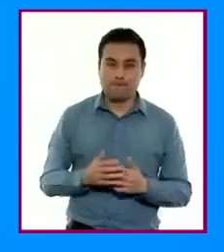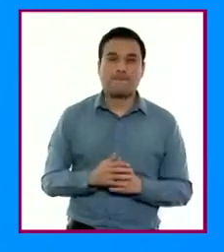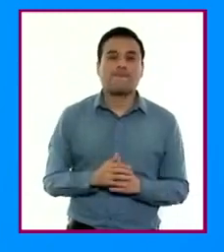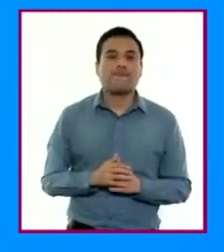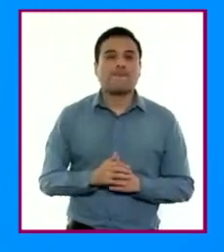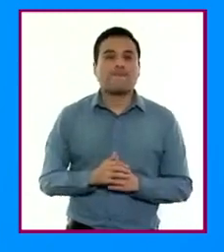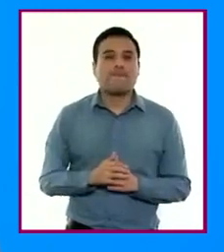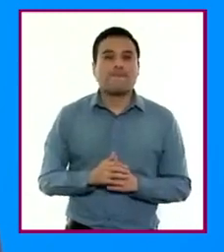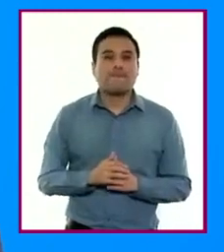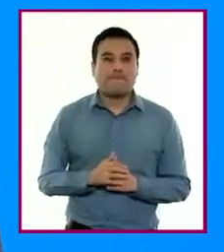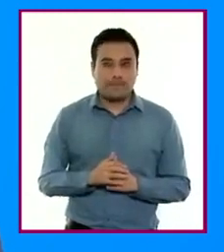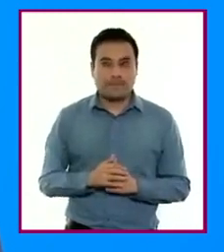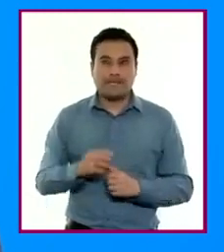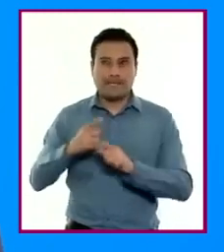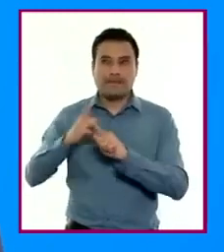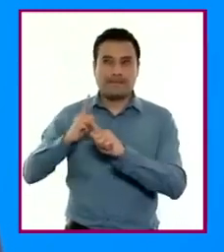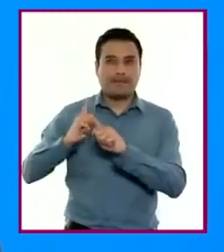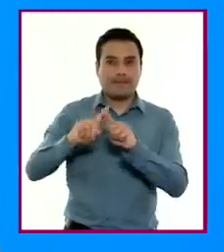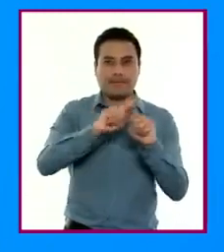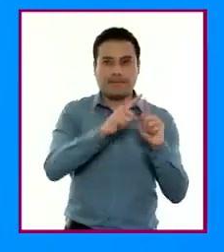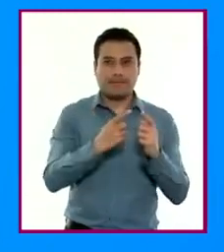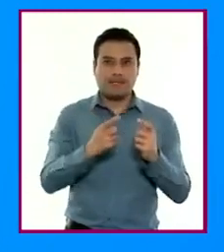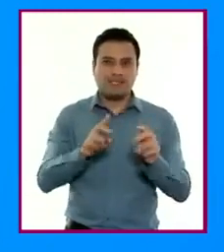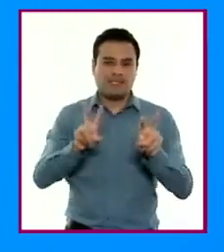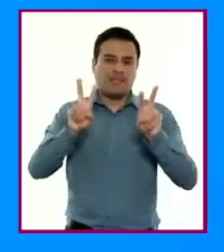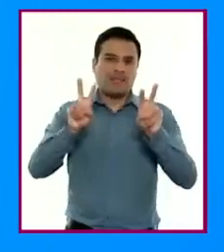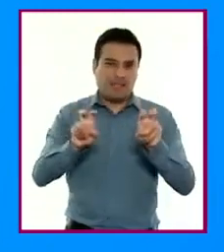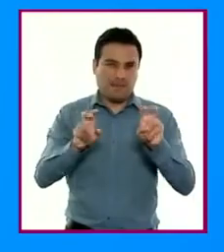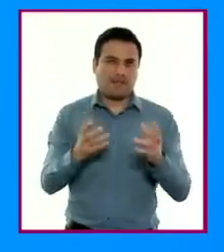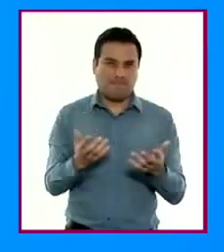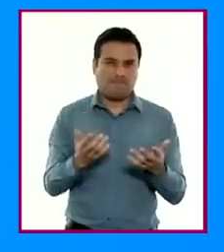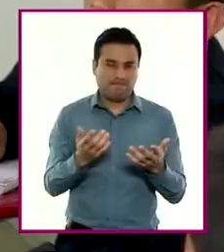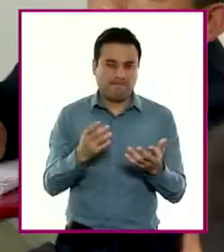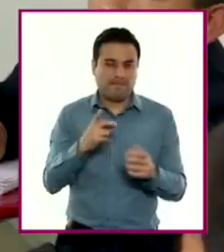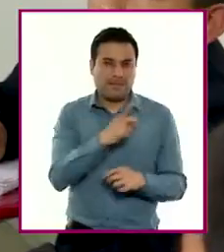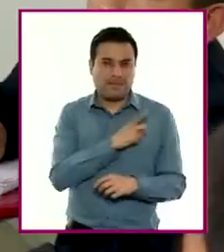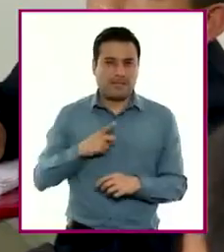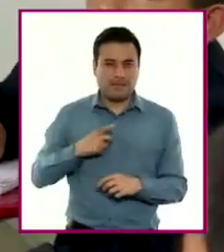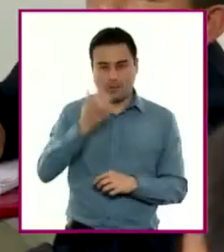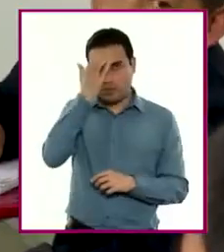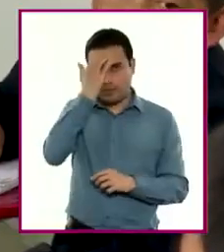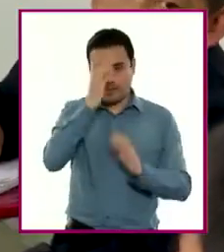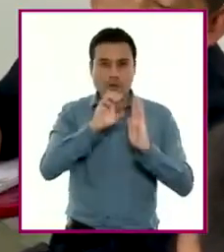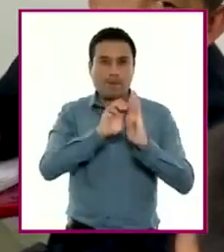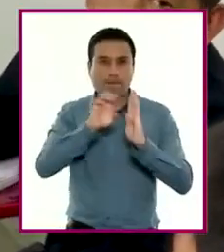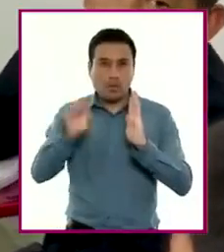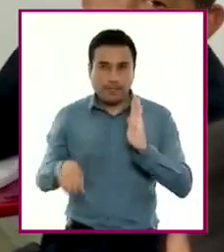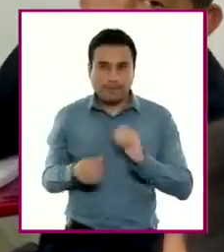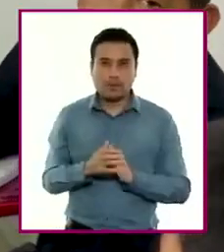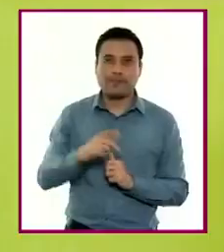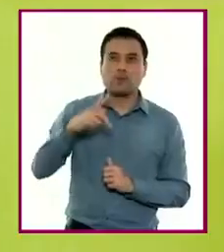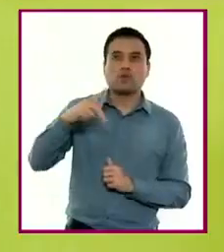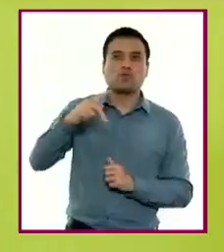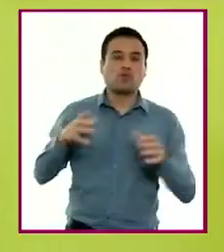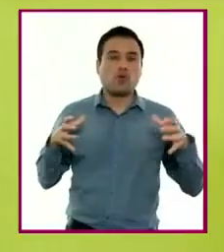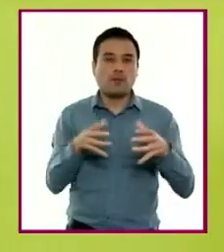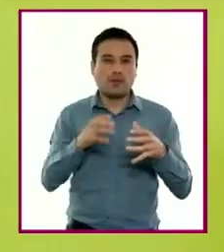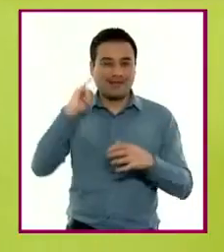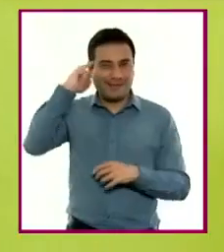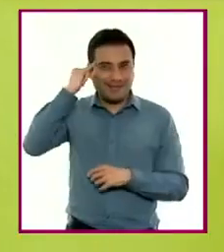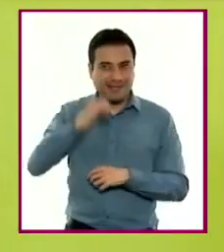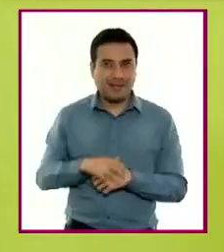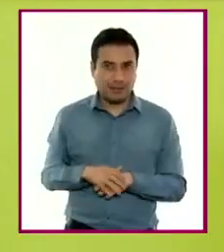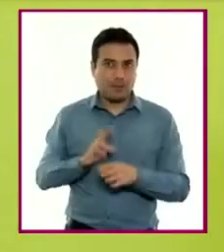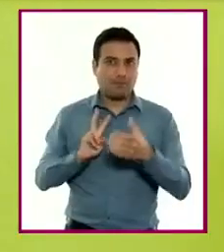tiene que ver con el reconocimiento y valoración de la diversidad de saberes como los referentes a los pueblos originarios en torno a la